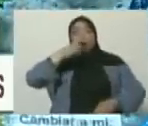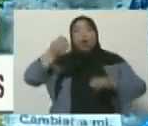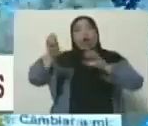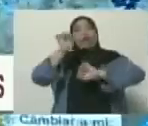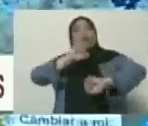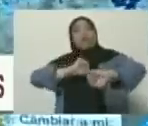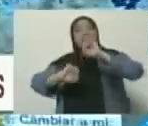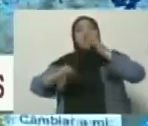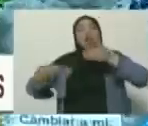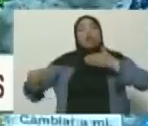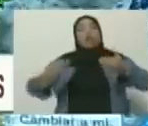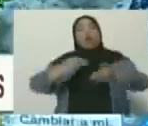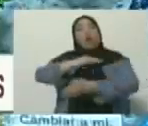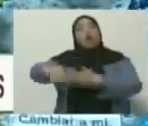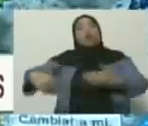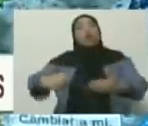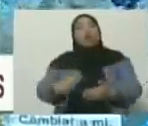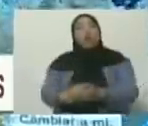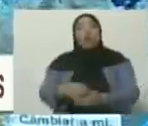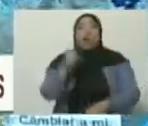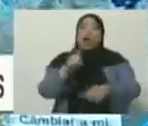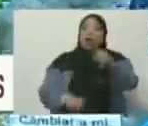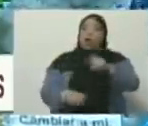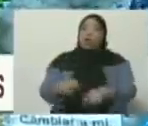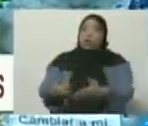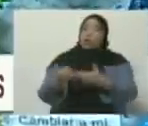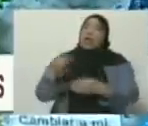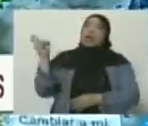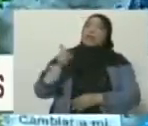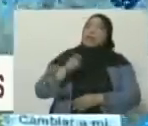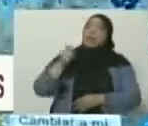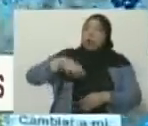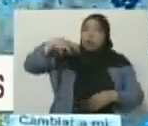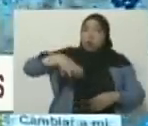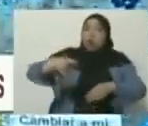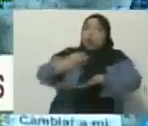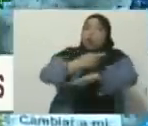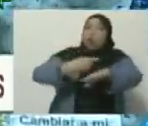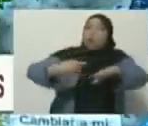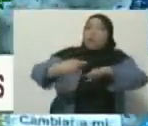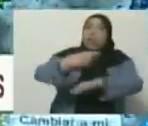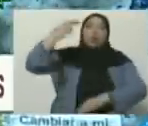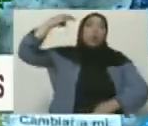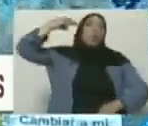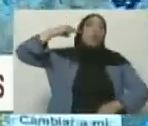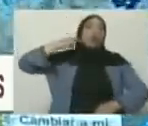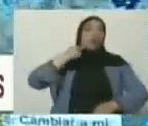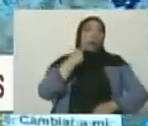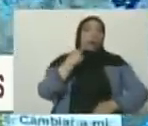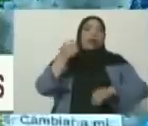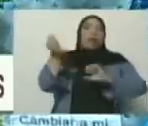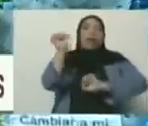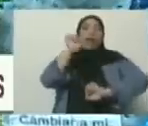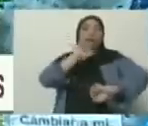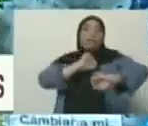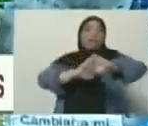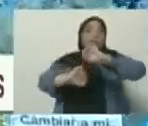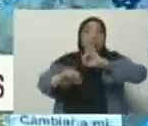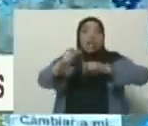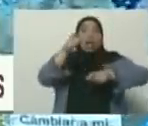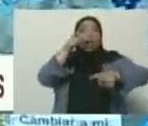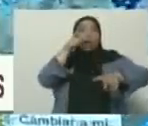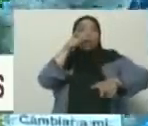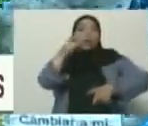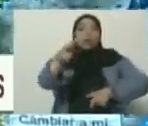y servir al pueblo con todos los medios disponibles del Estado venezolano y del gobierno bolivariano para garantizar la seguridad ciudadana. Los órganos de